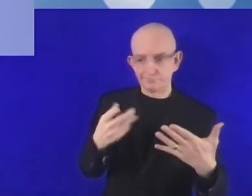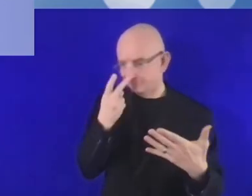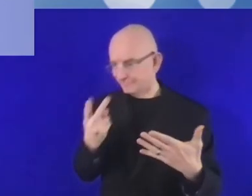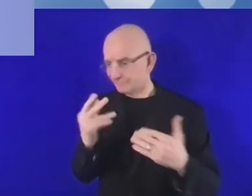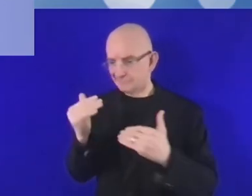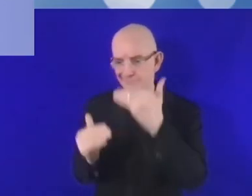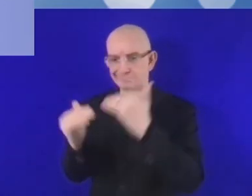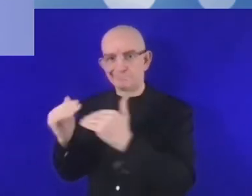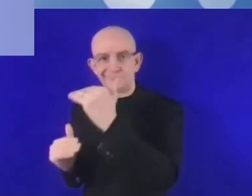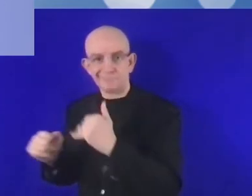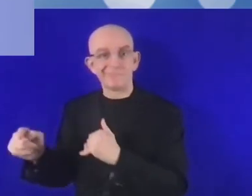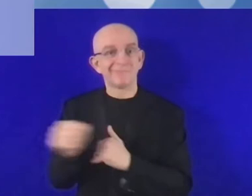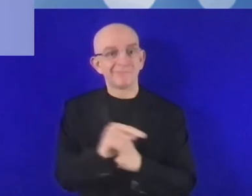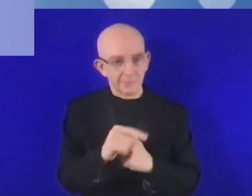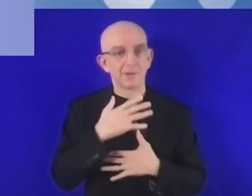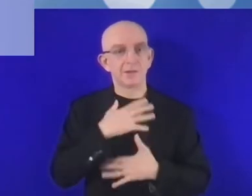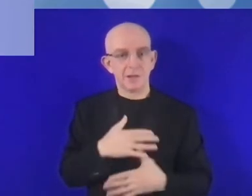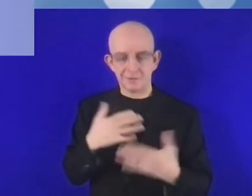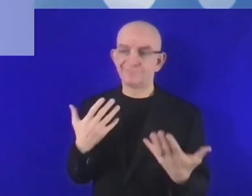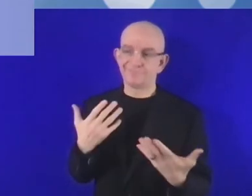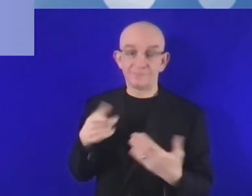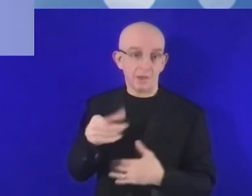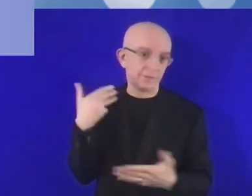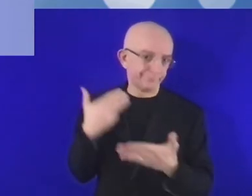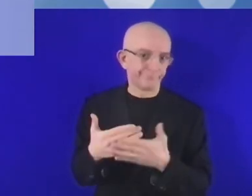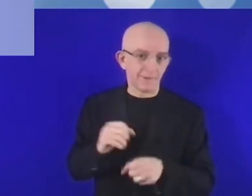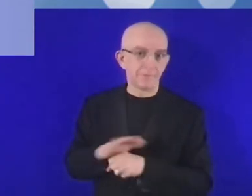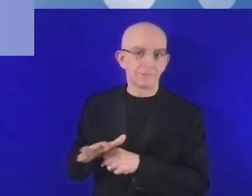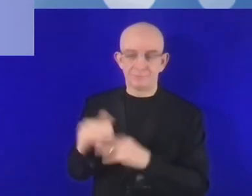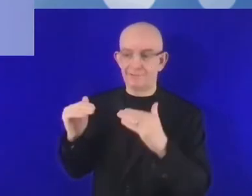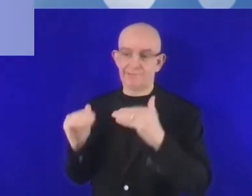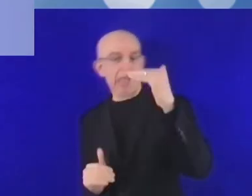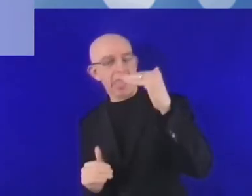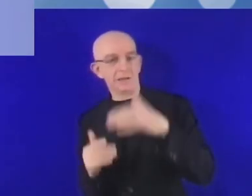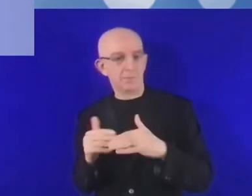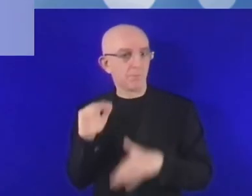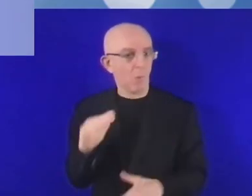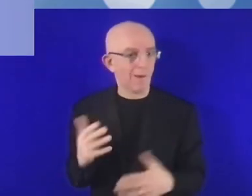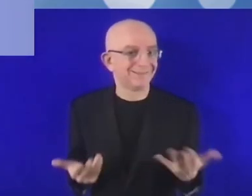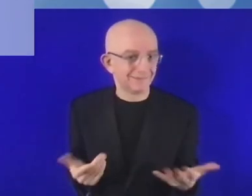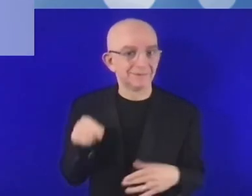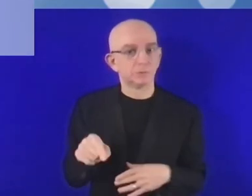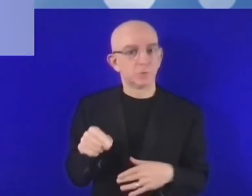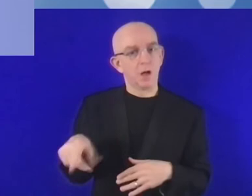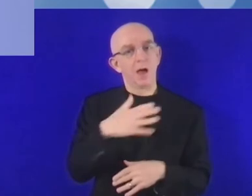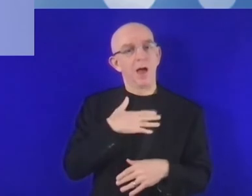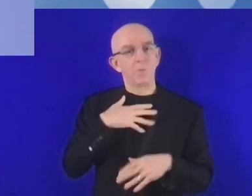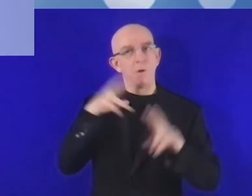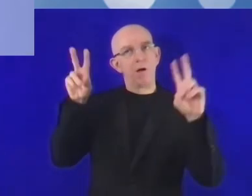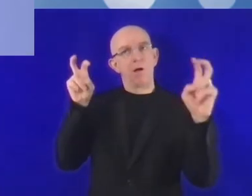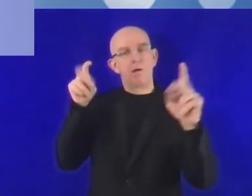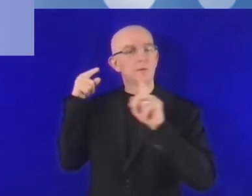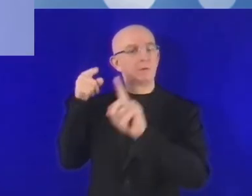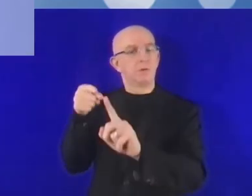sobre en cuanto a este problema, porque esta brecha o estas brechas se han ampliado todavía